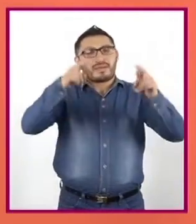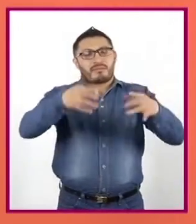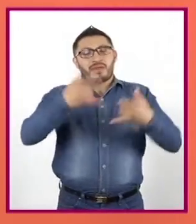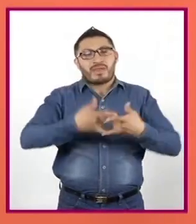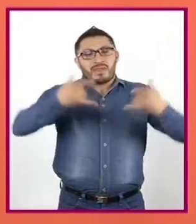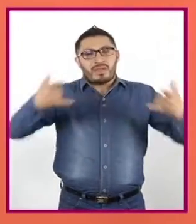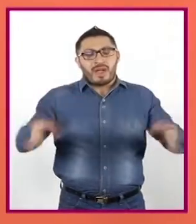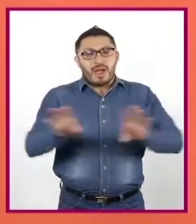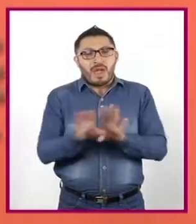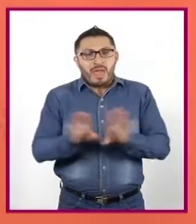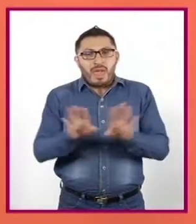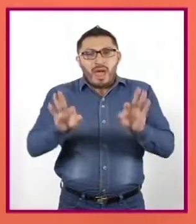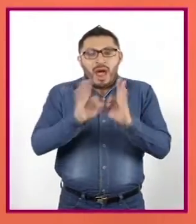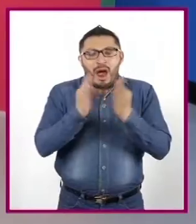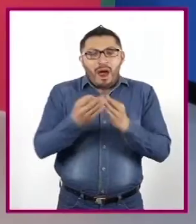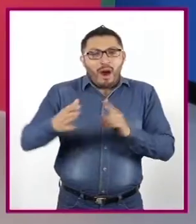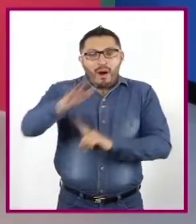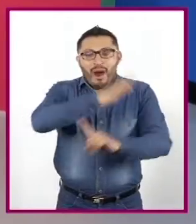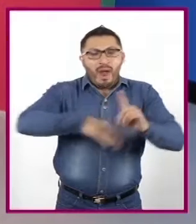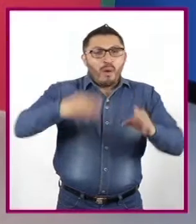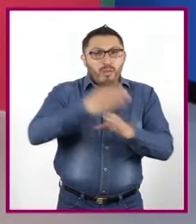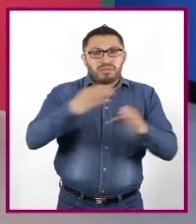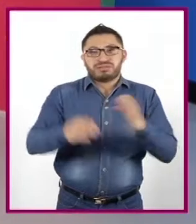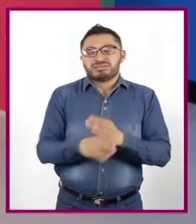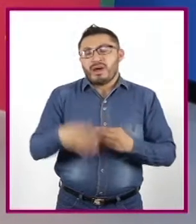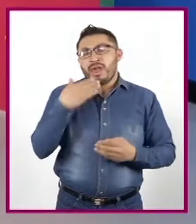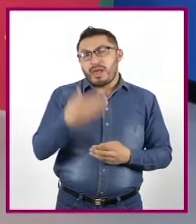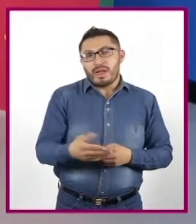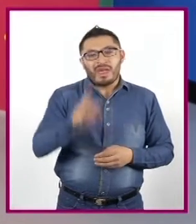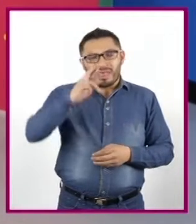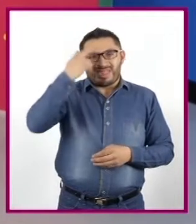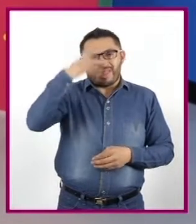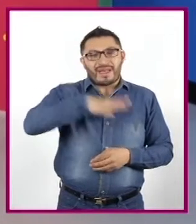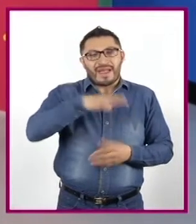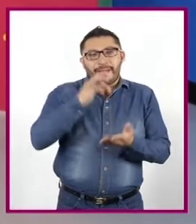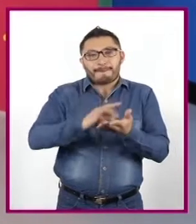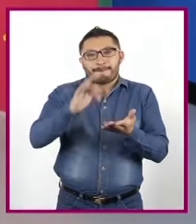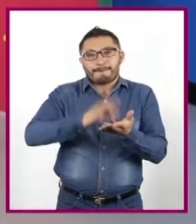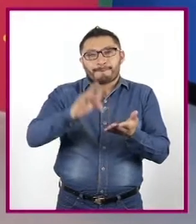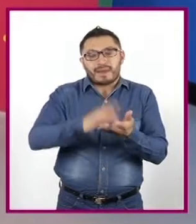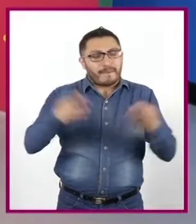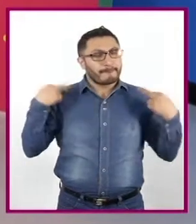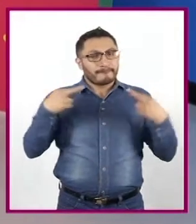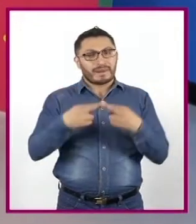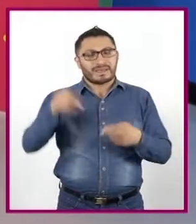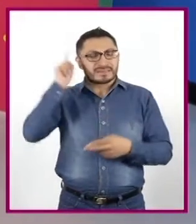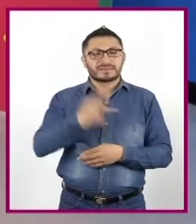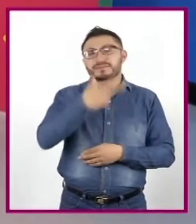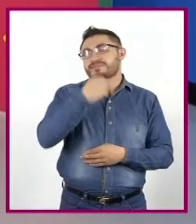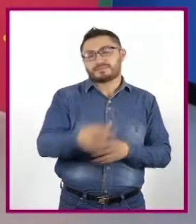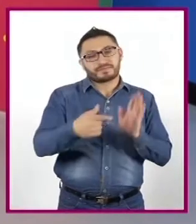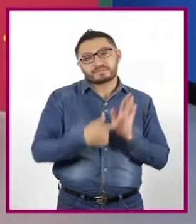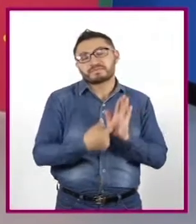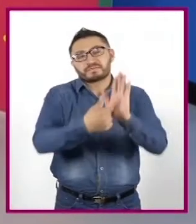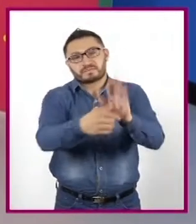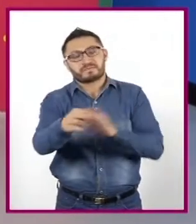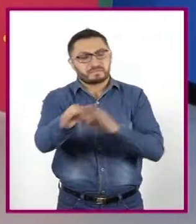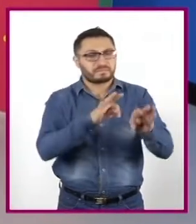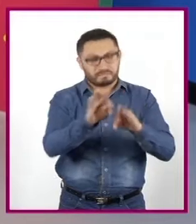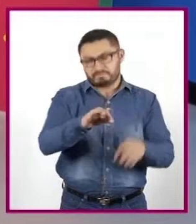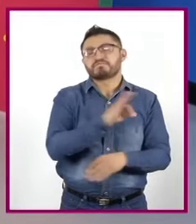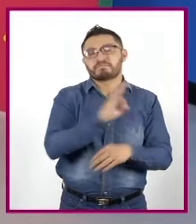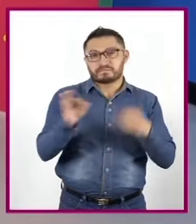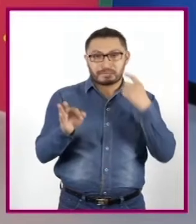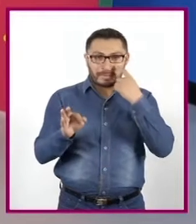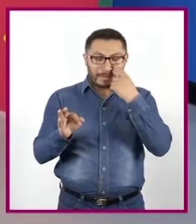historias con lo que les rodea. Recuerden que cuentan con el apoyo de sus maestras y maestros para presentar sus trabajos y así